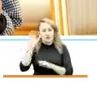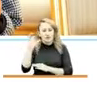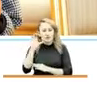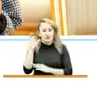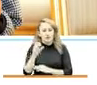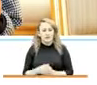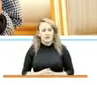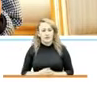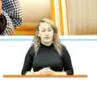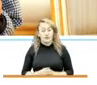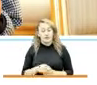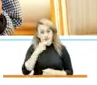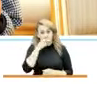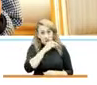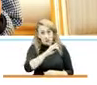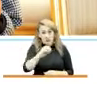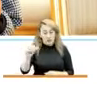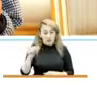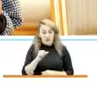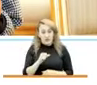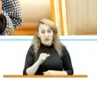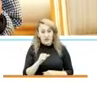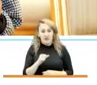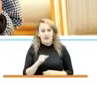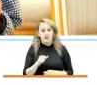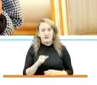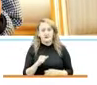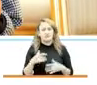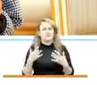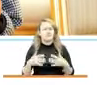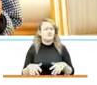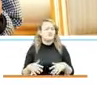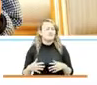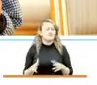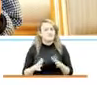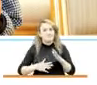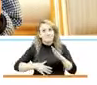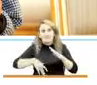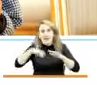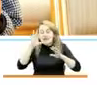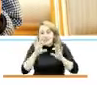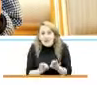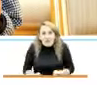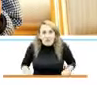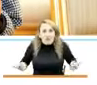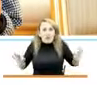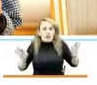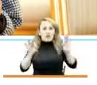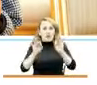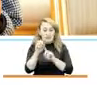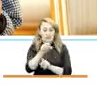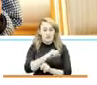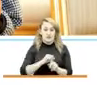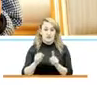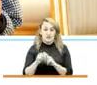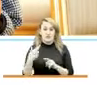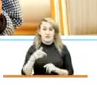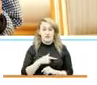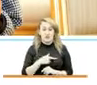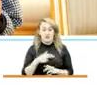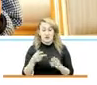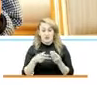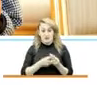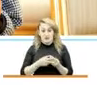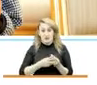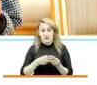Los niños y niñas son el bien más preciado de toda nuestra sociedad. Así que desarrollamos dos herramientas